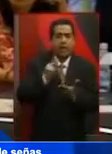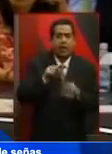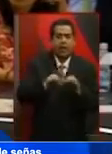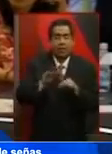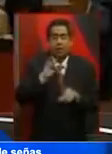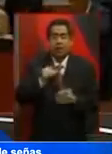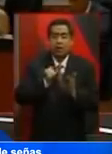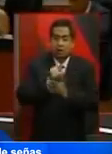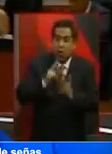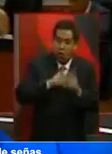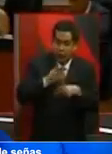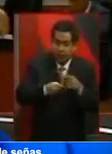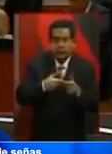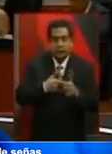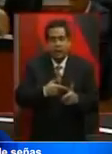ratificado.